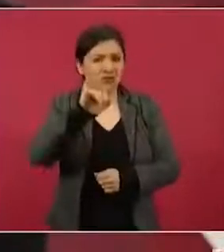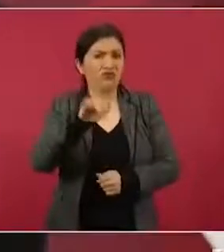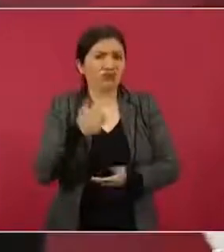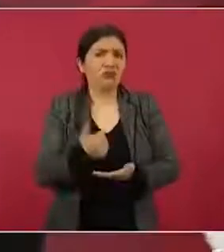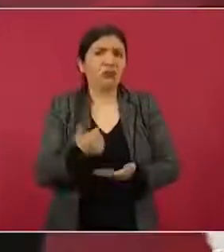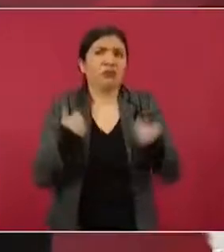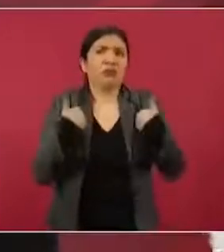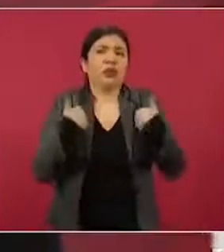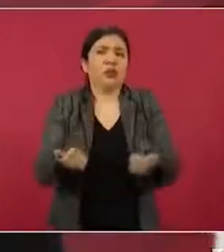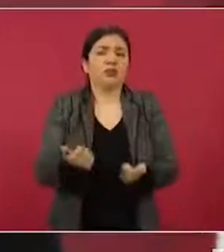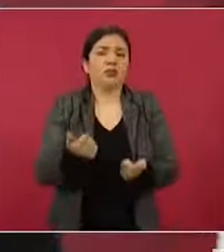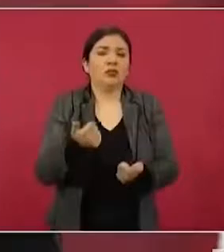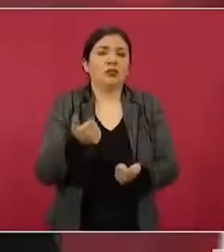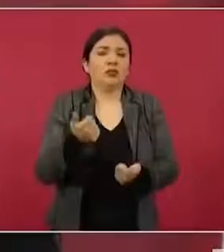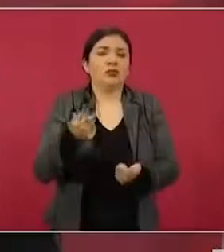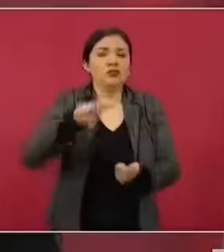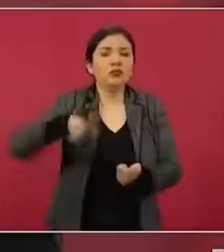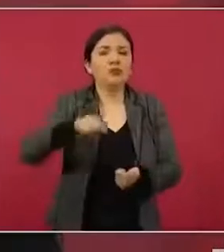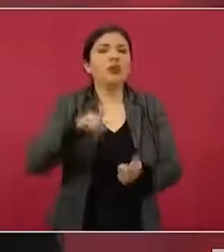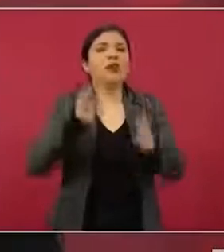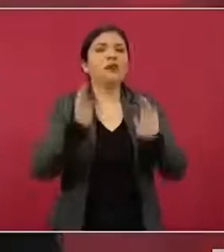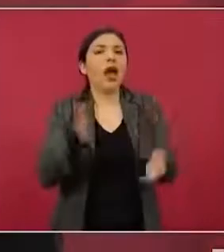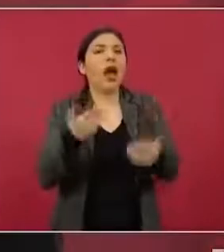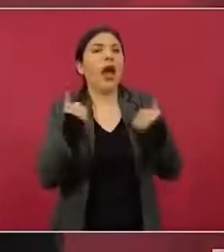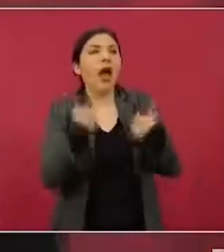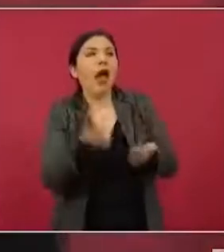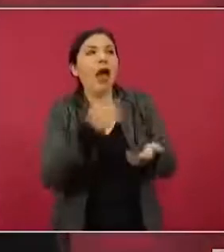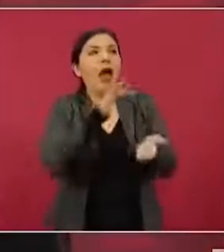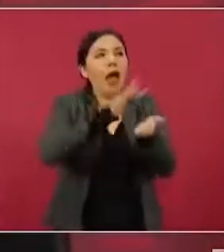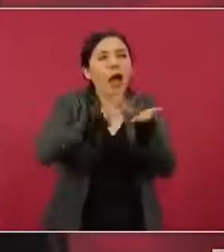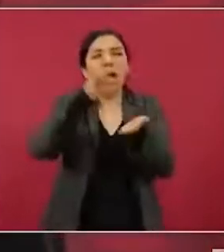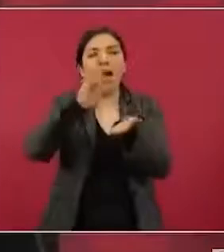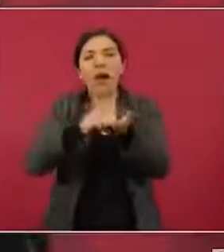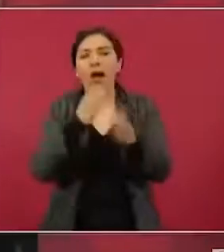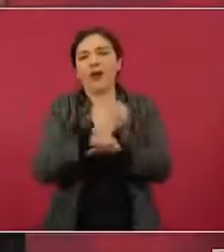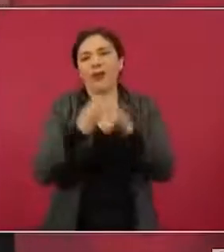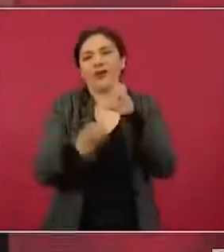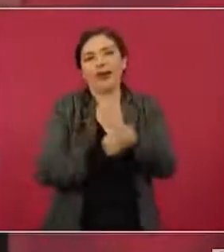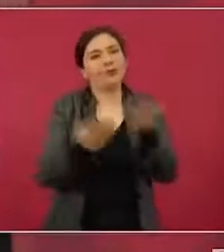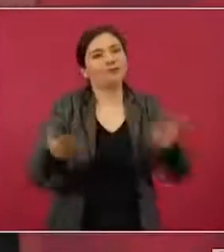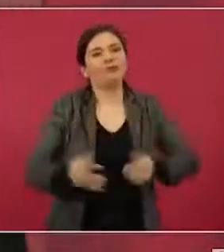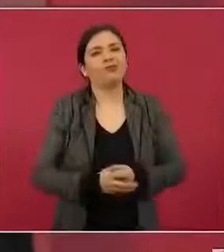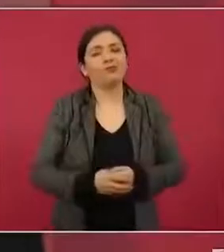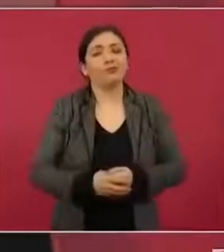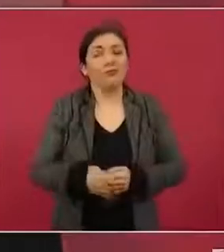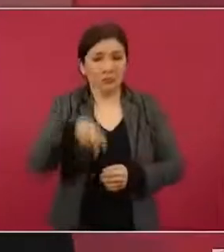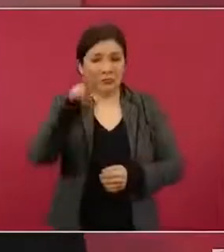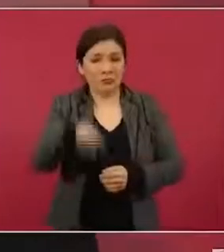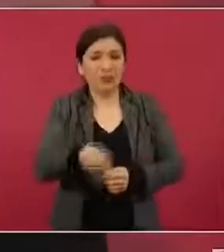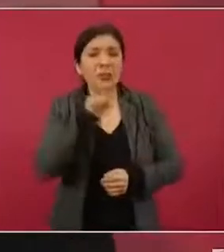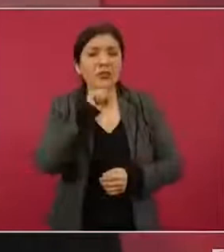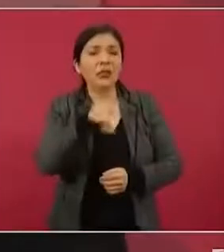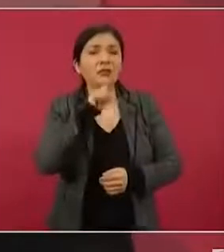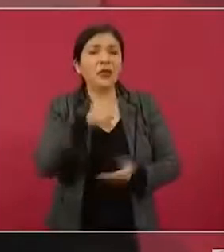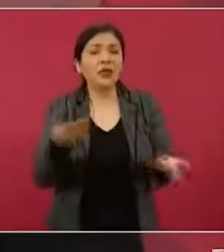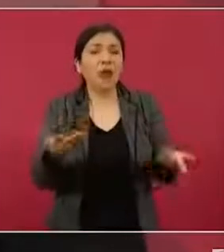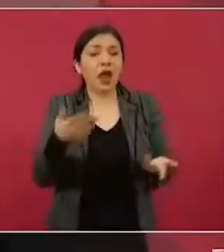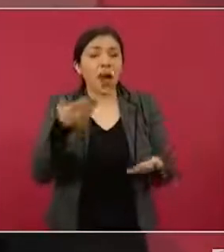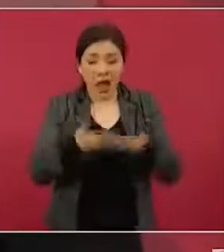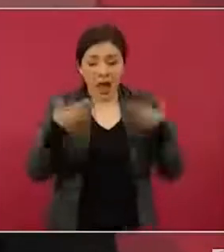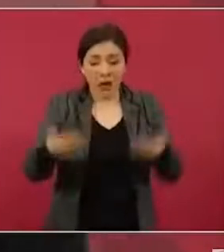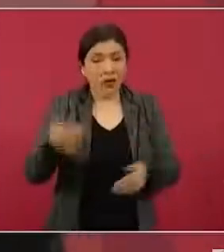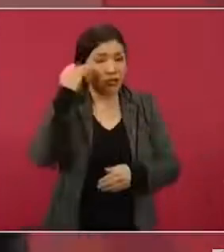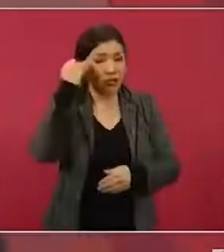entender ciertas cosas. Y además, pues vivimos en